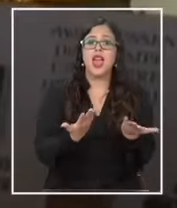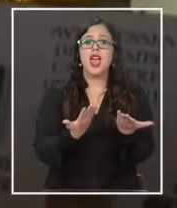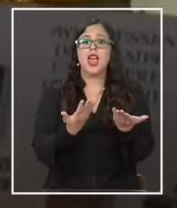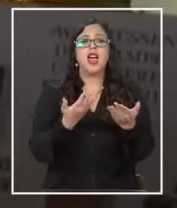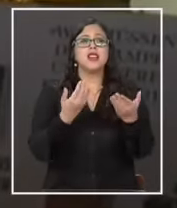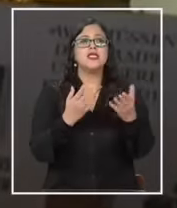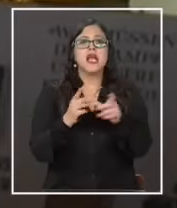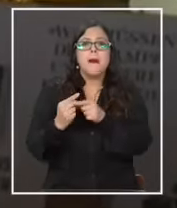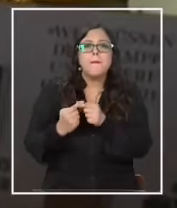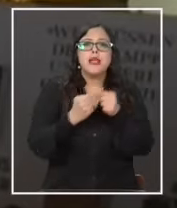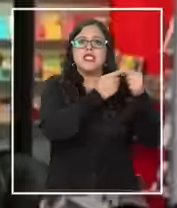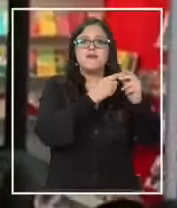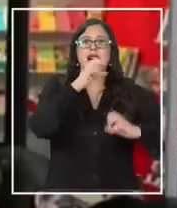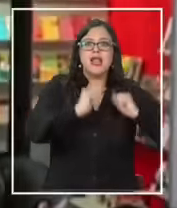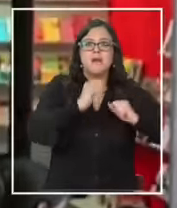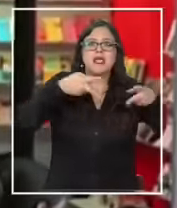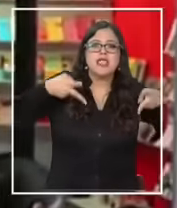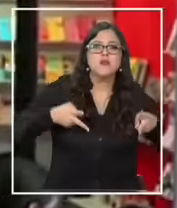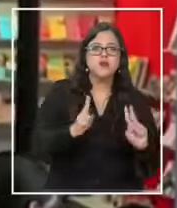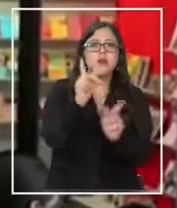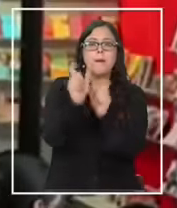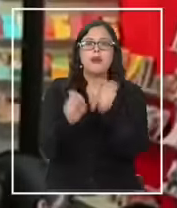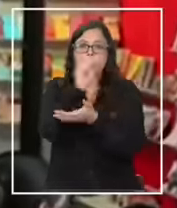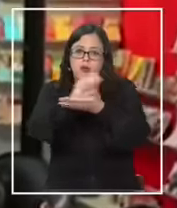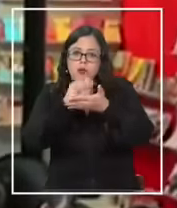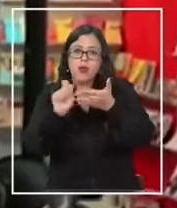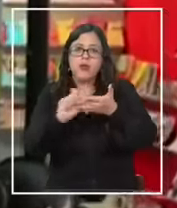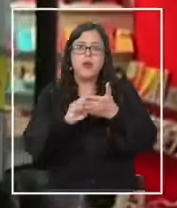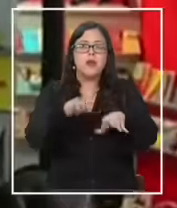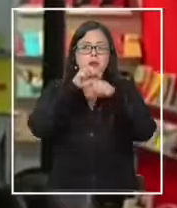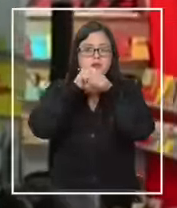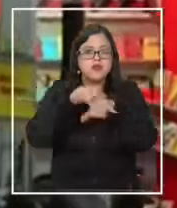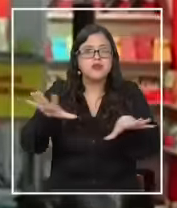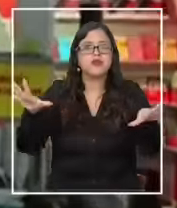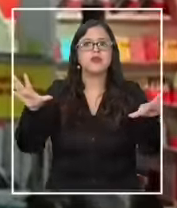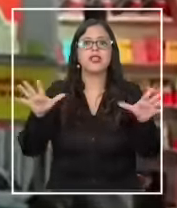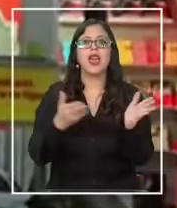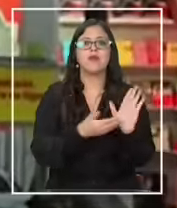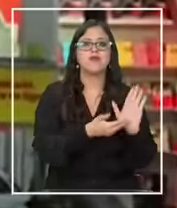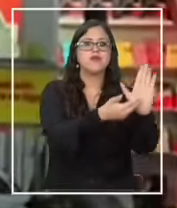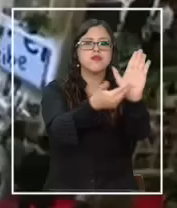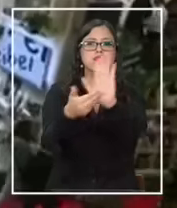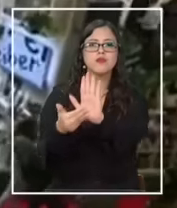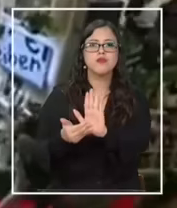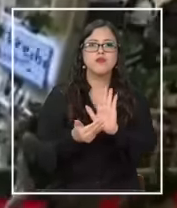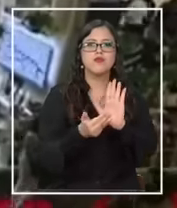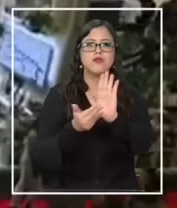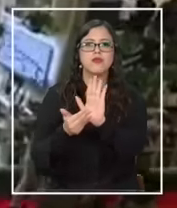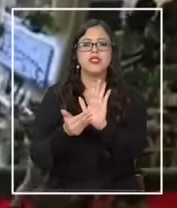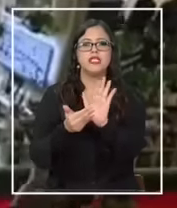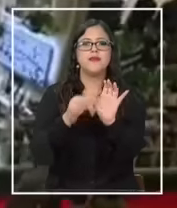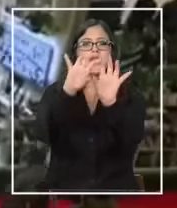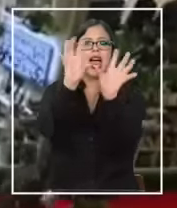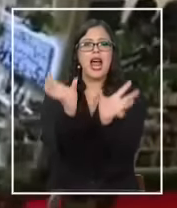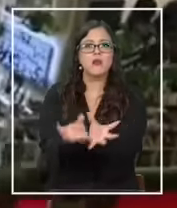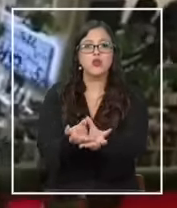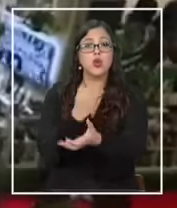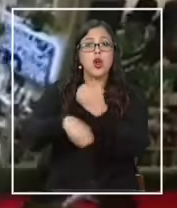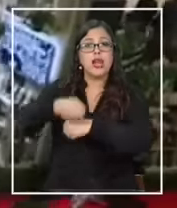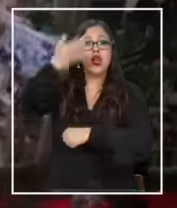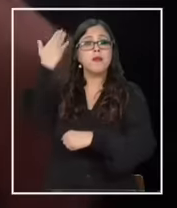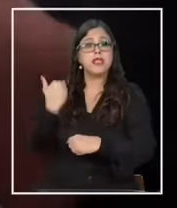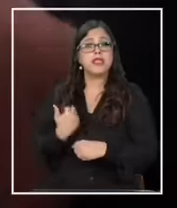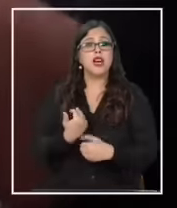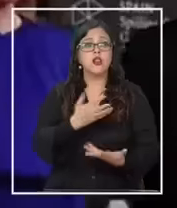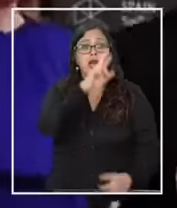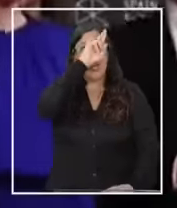editoriales agentes y productores literarios buscando masificar las obras por diversos rincones del planeta si el año el